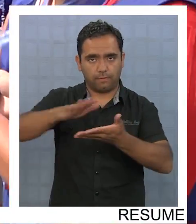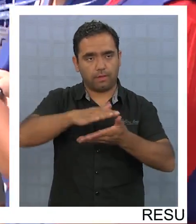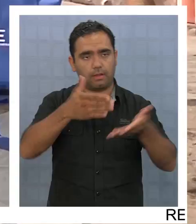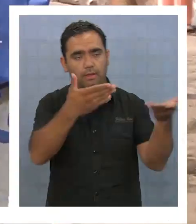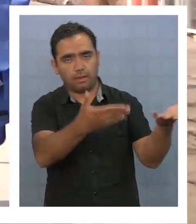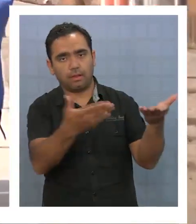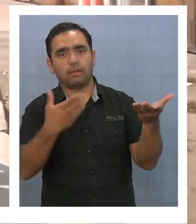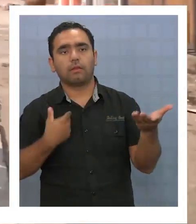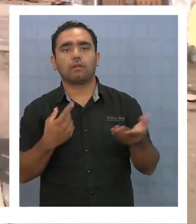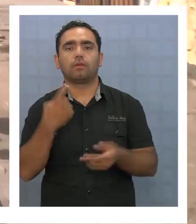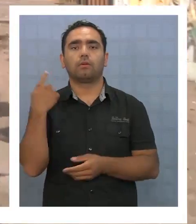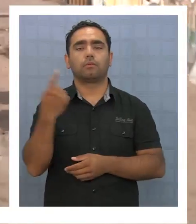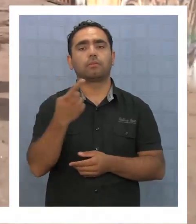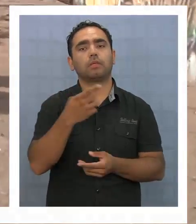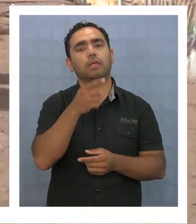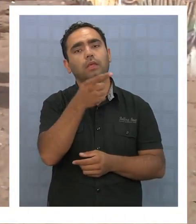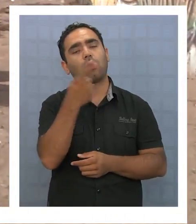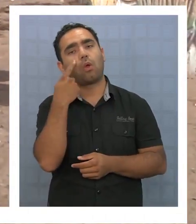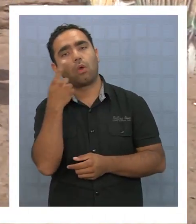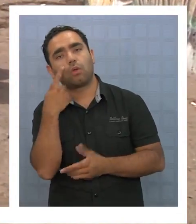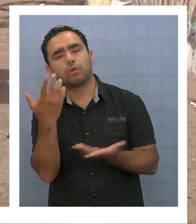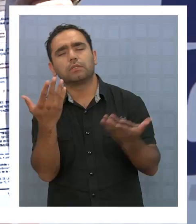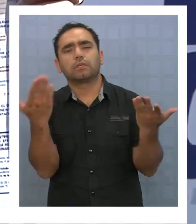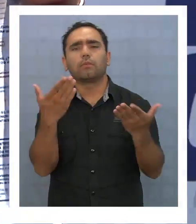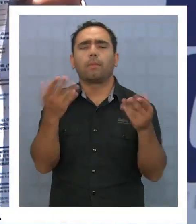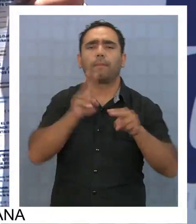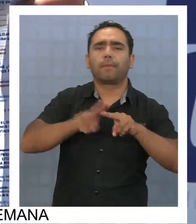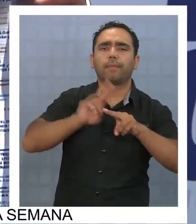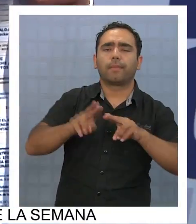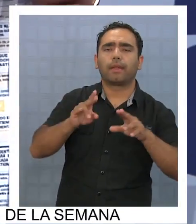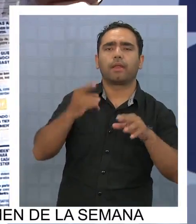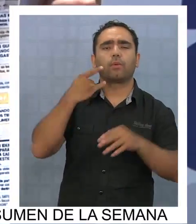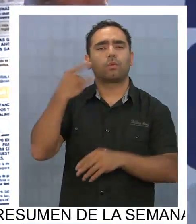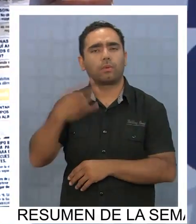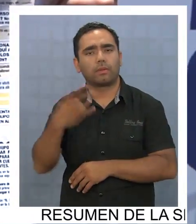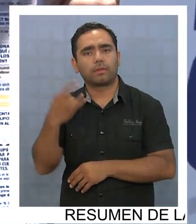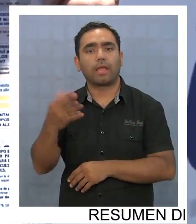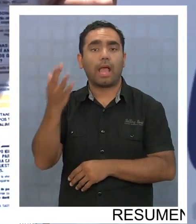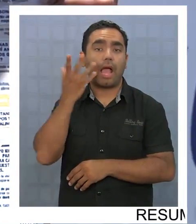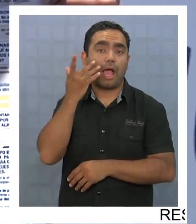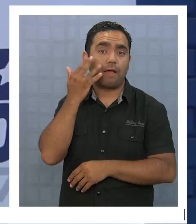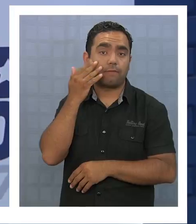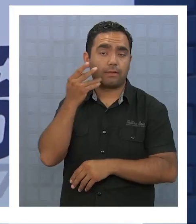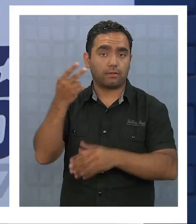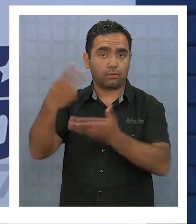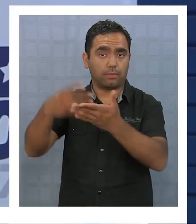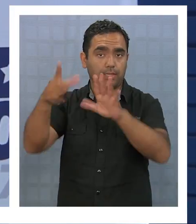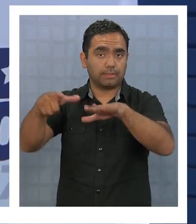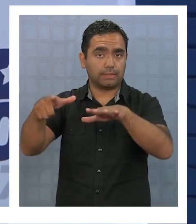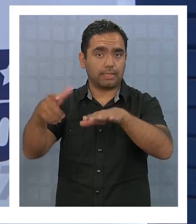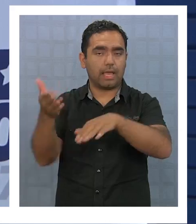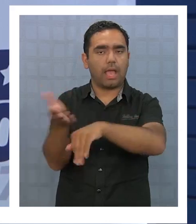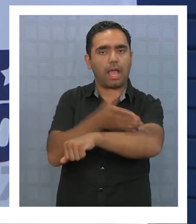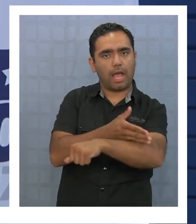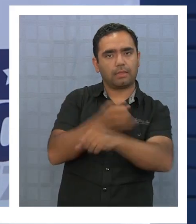general, para que de esta forma conozca y se prepare para el censo de emergencia del abril del 2017.